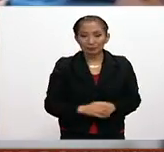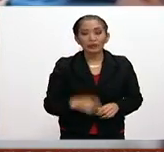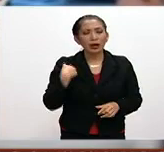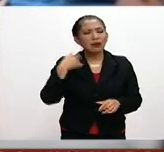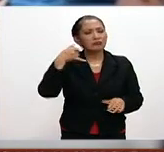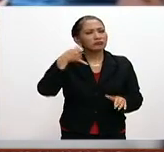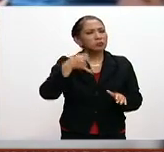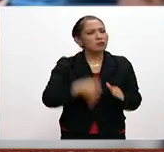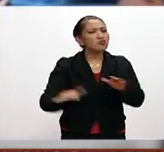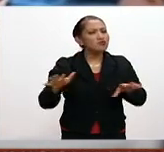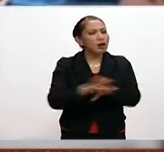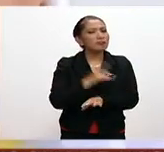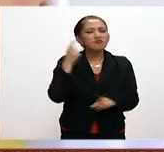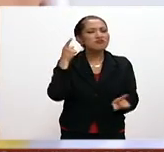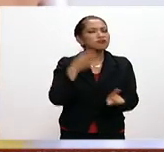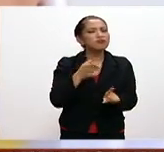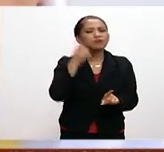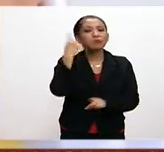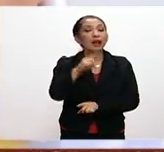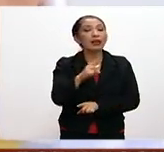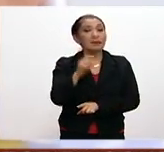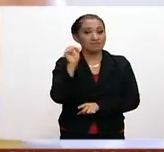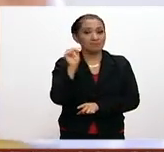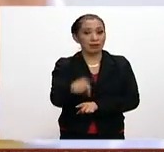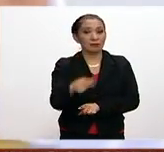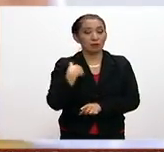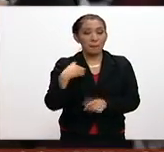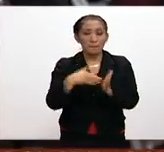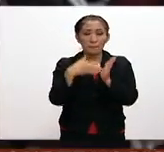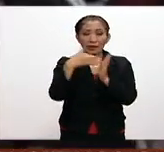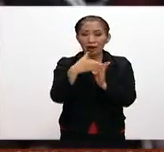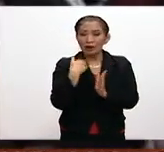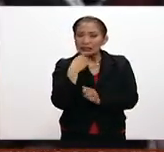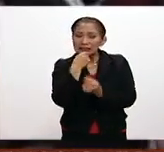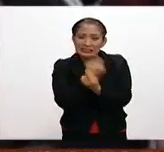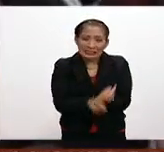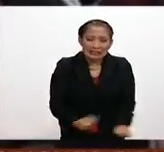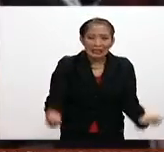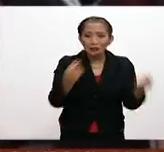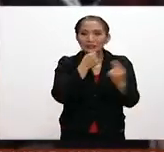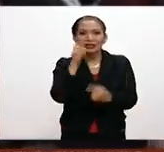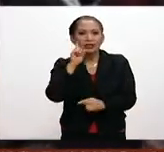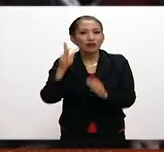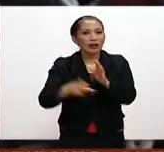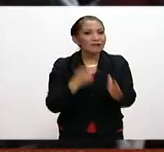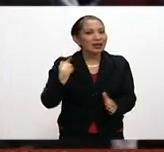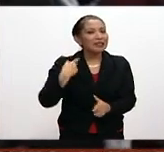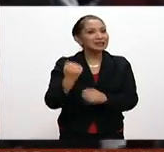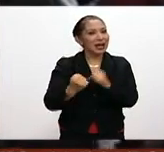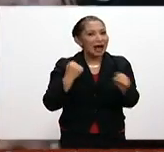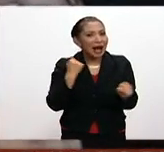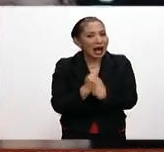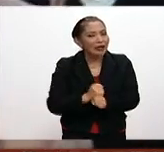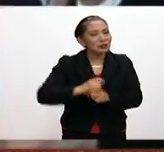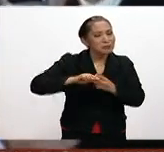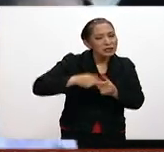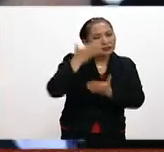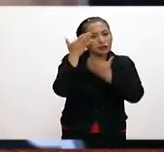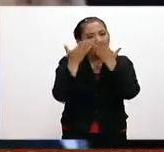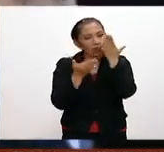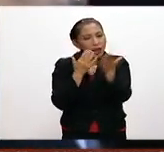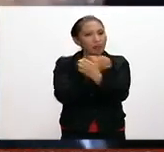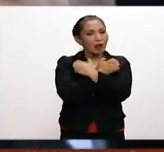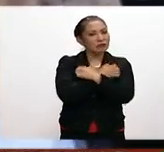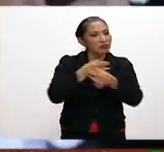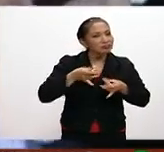cambio profundo que tiene como fin precisamente que los millones de niños y niñas que empiezan otra vez un ciclo escolar tengan una